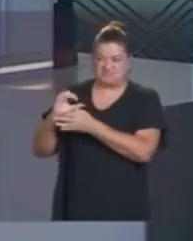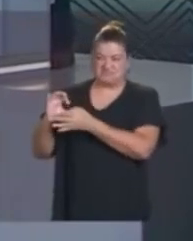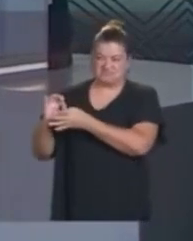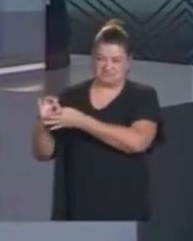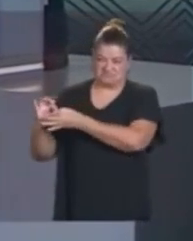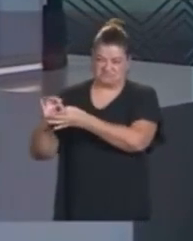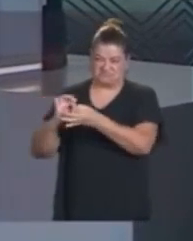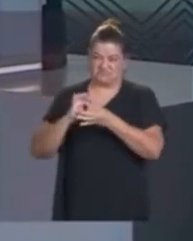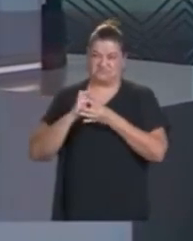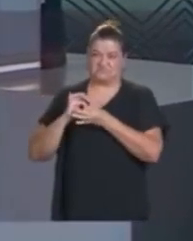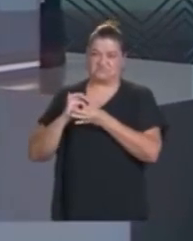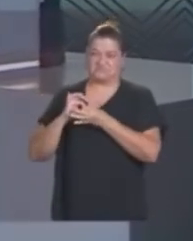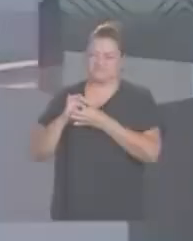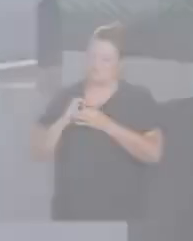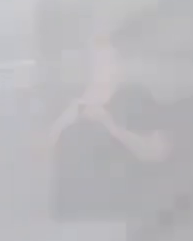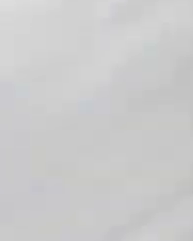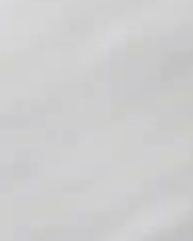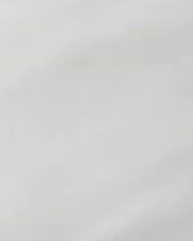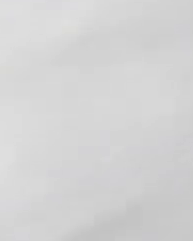Texcoco es al lado.